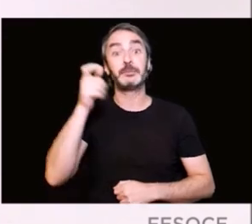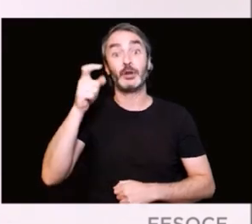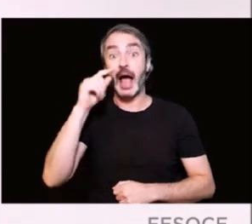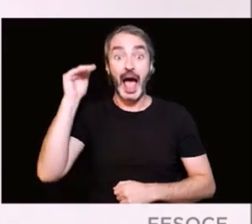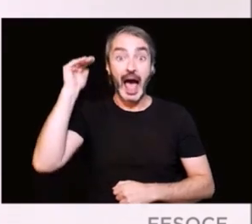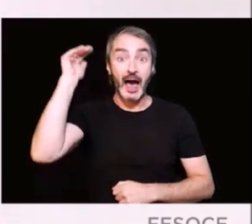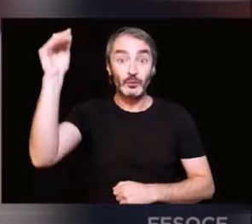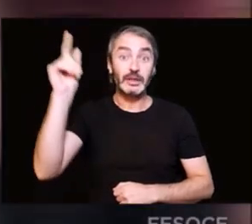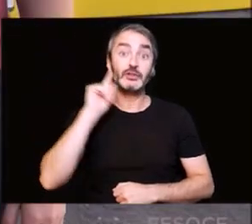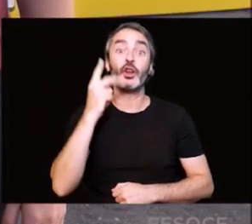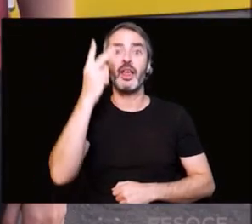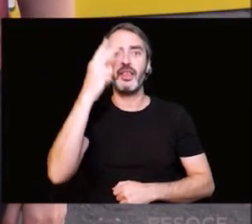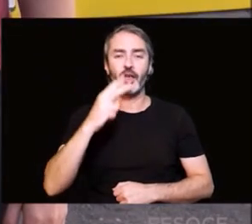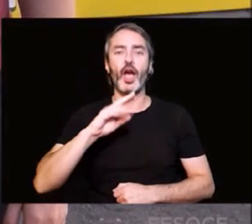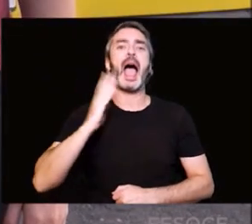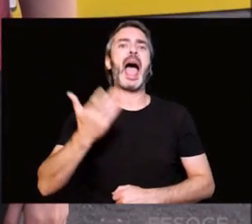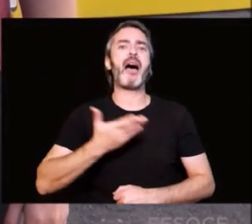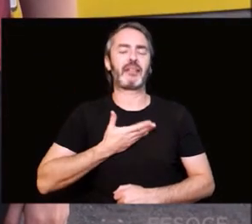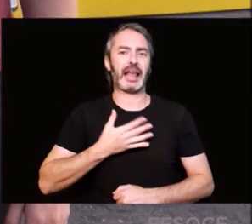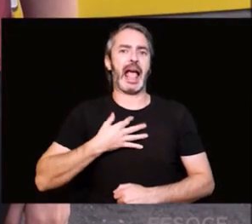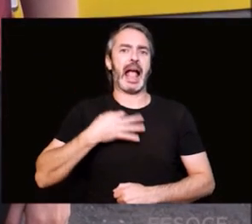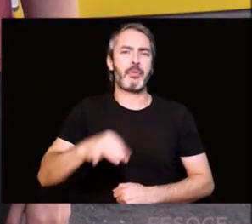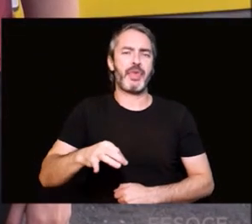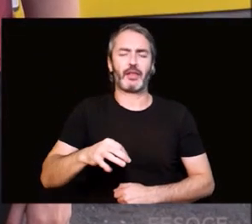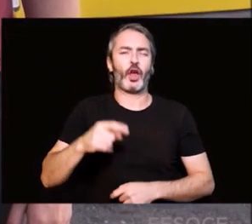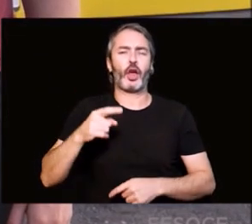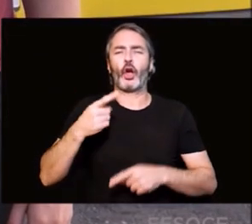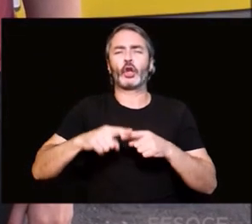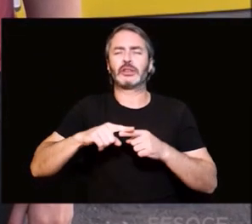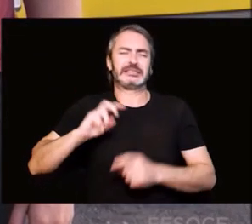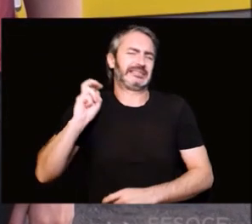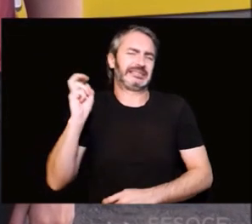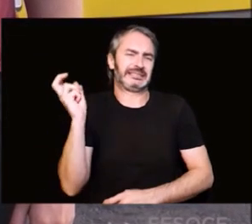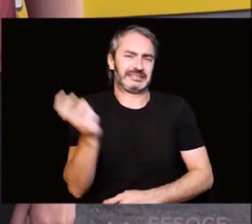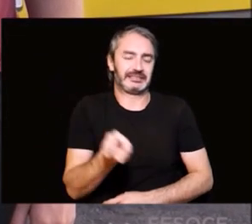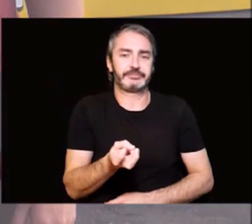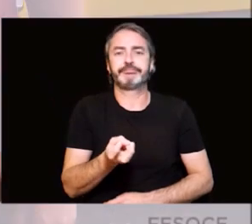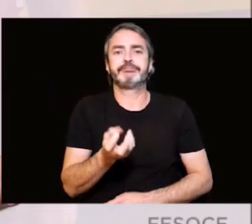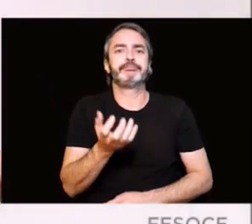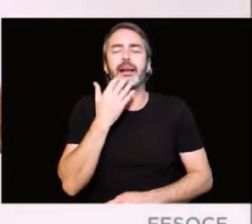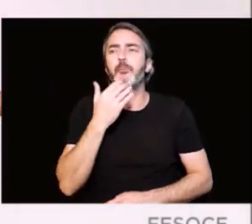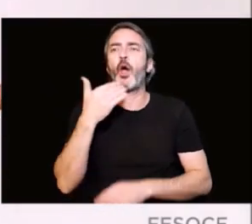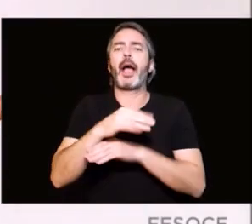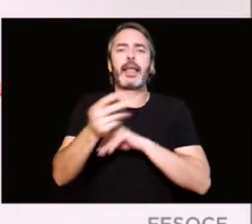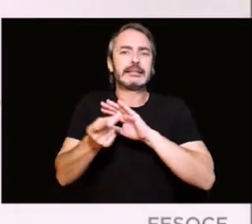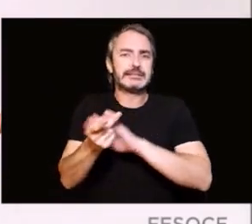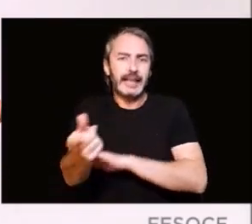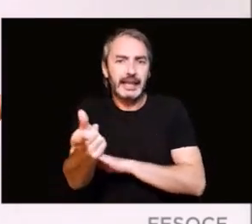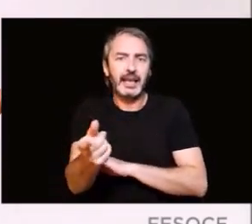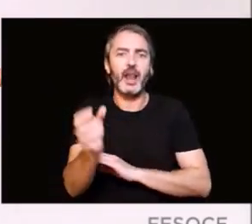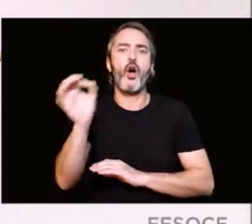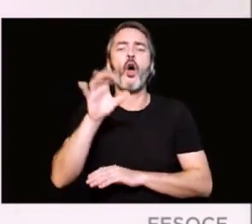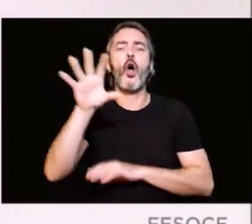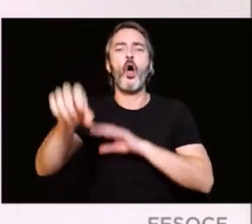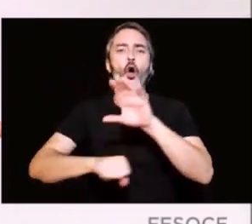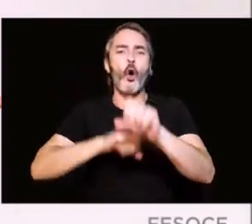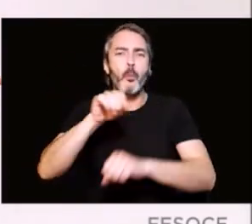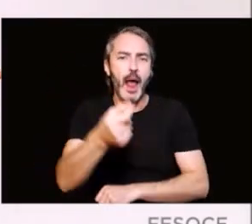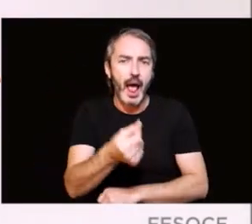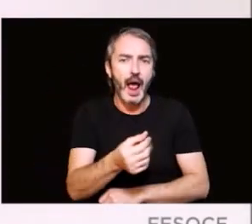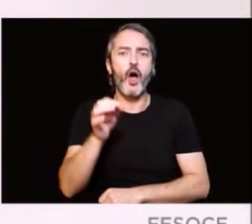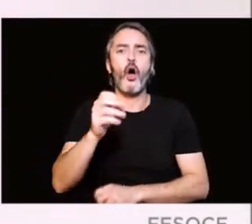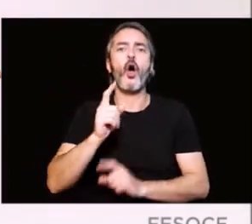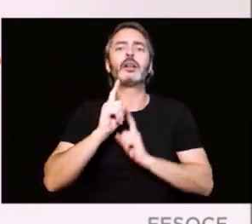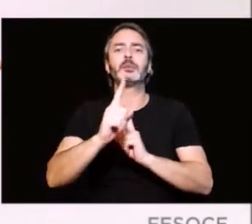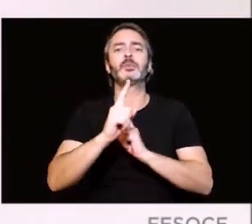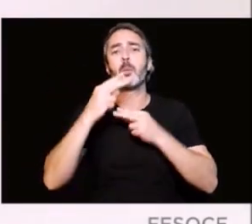persona adulta, la sordoceguera puede afectar la capacidad de realizar muchísimas tareas cotidianas, como salir a la calle, ir a comprar, cursar